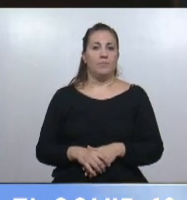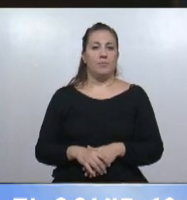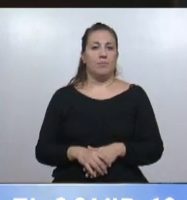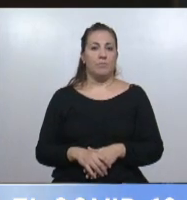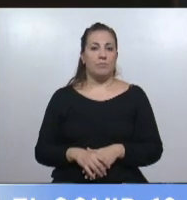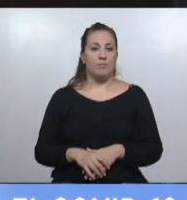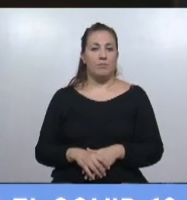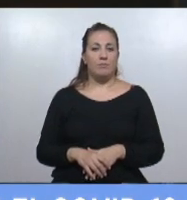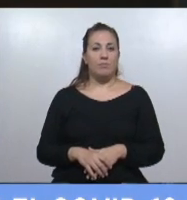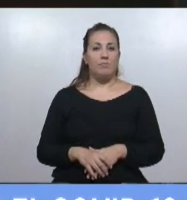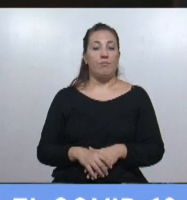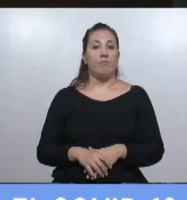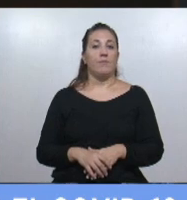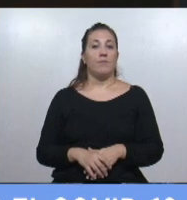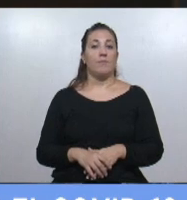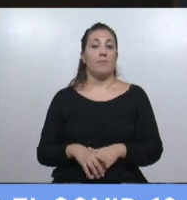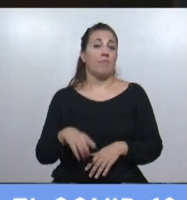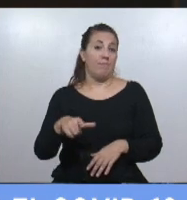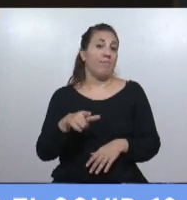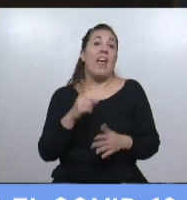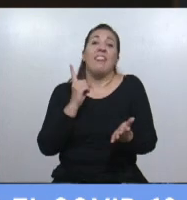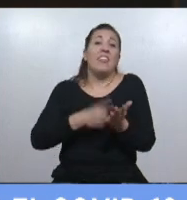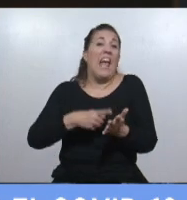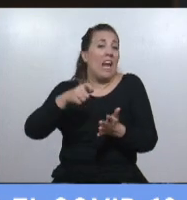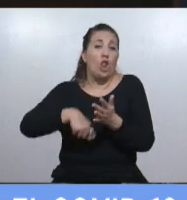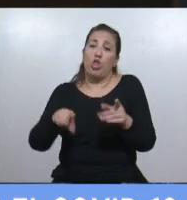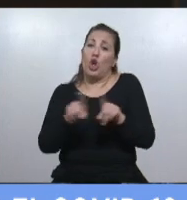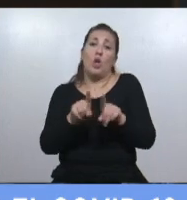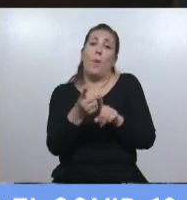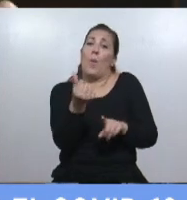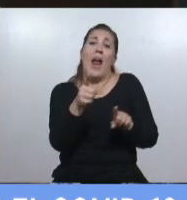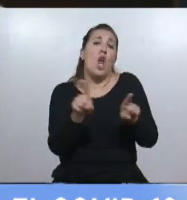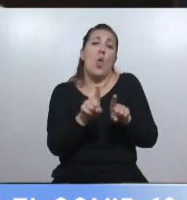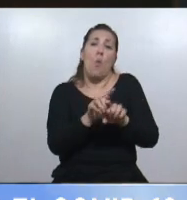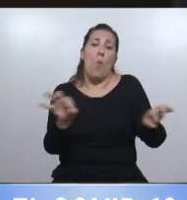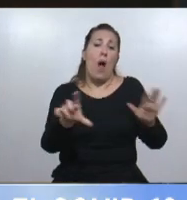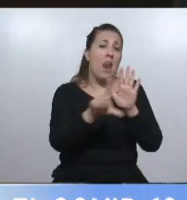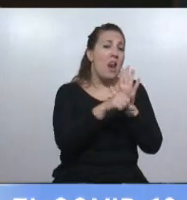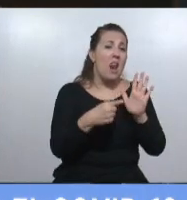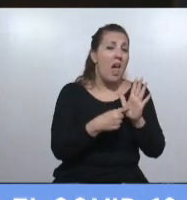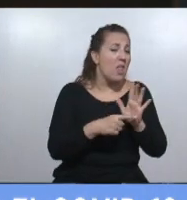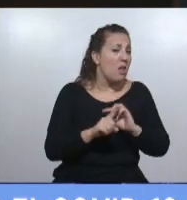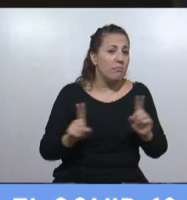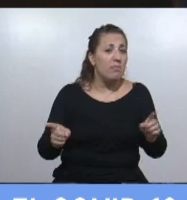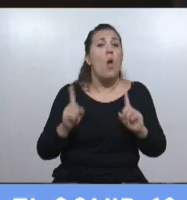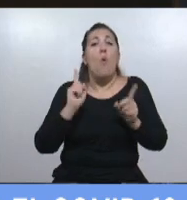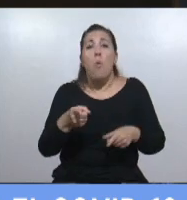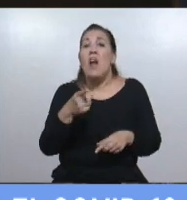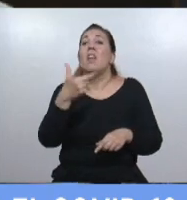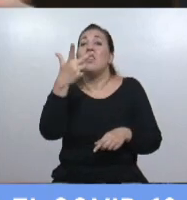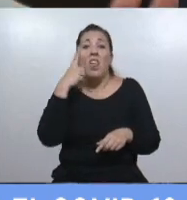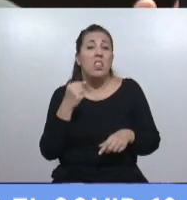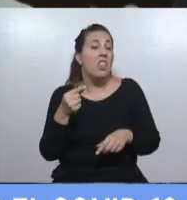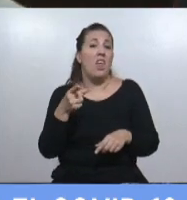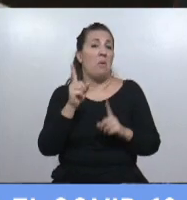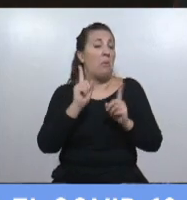que es que tiene fuerza de ley cada día cuenta sin embargo esos tres días no contaron parece que no contaron